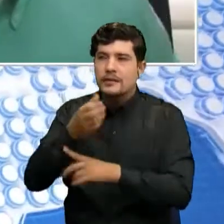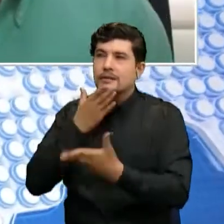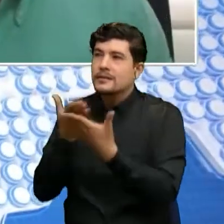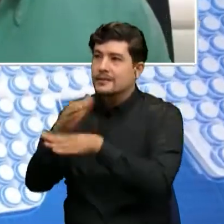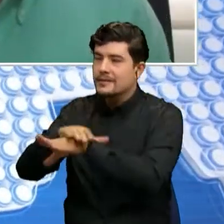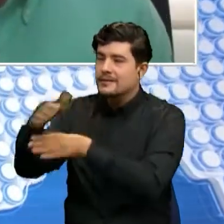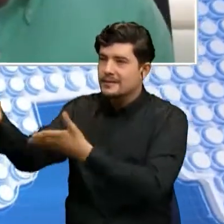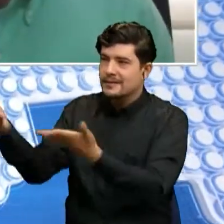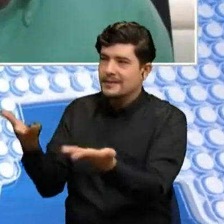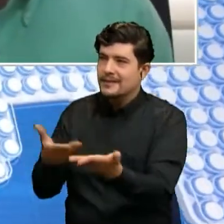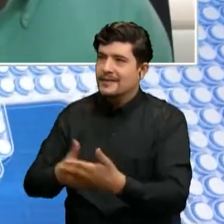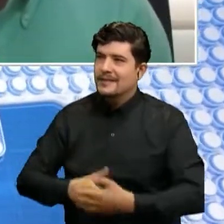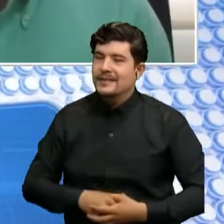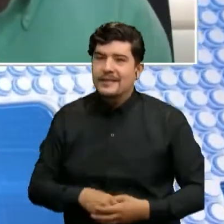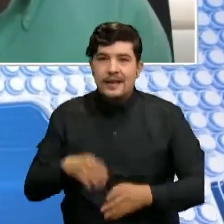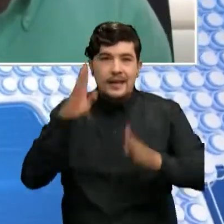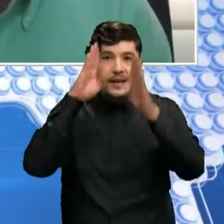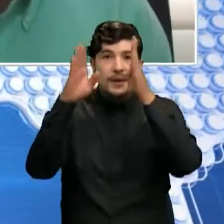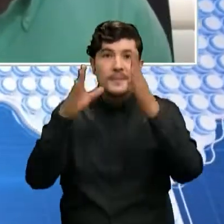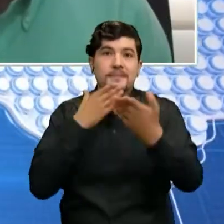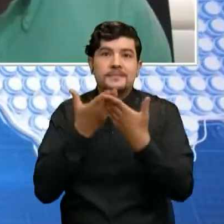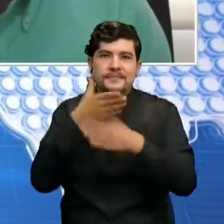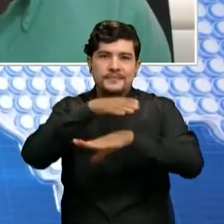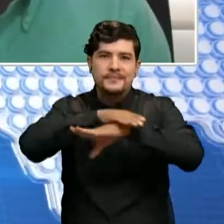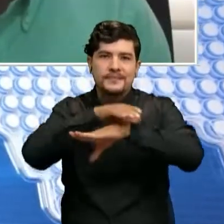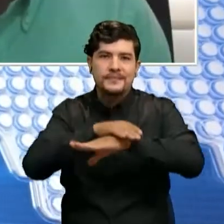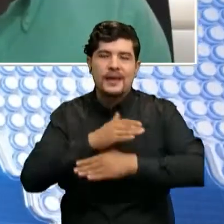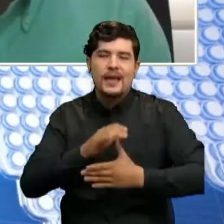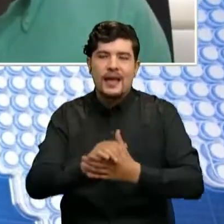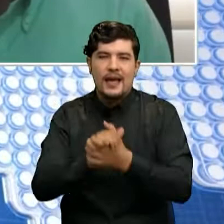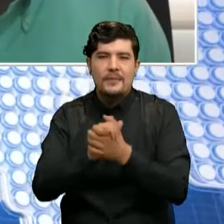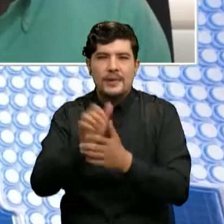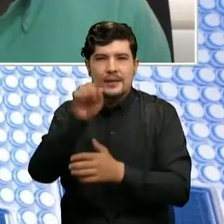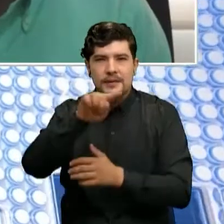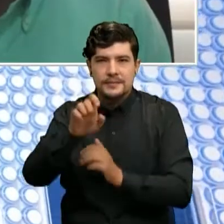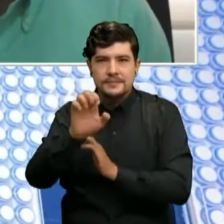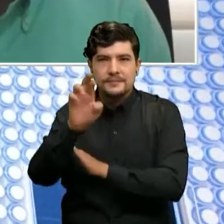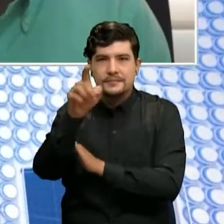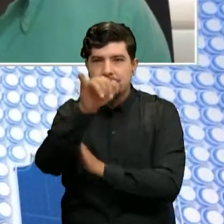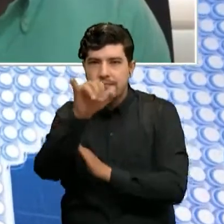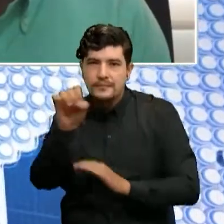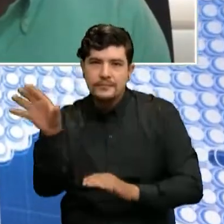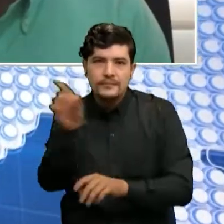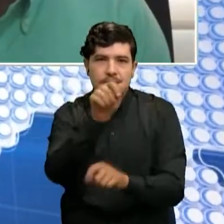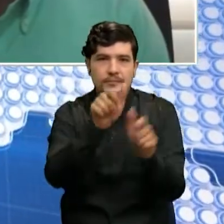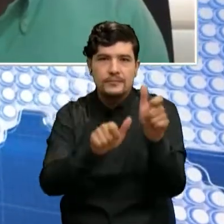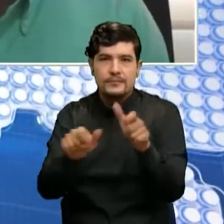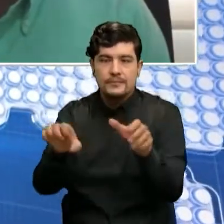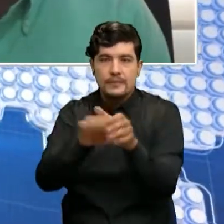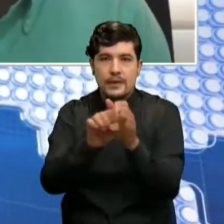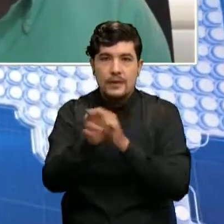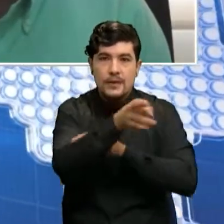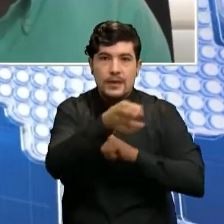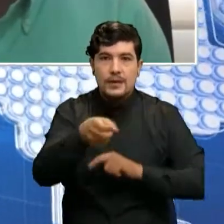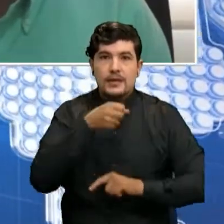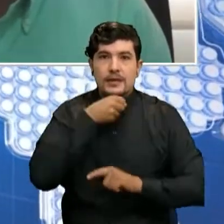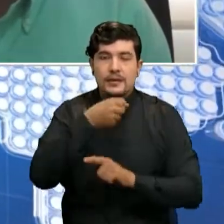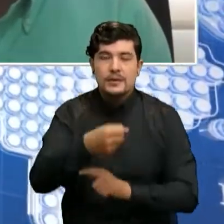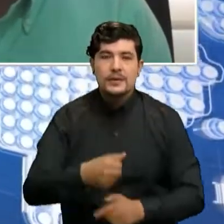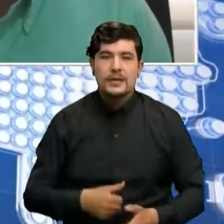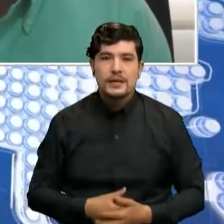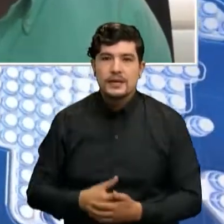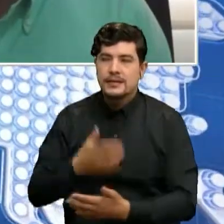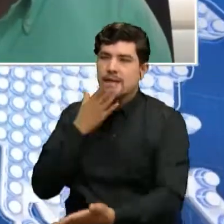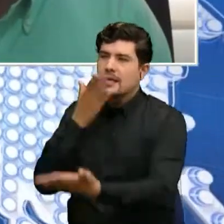buenas tardes. Buenas tardes, mi amigo Sergio, para usted, para todo el equipo de Oriente Noticias y para estar a la teleaudiencia. Gobernador,